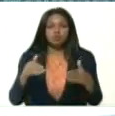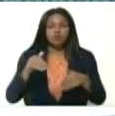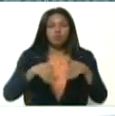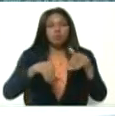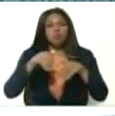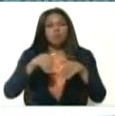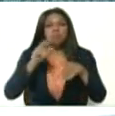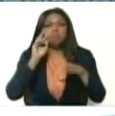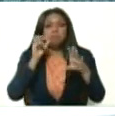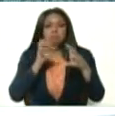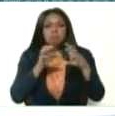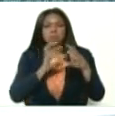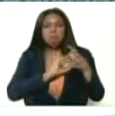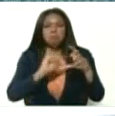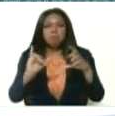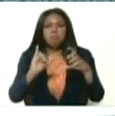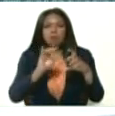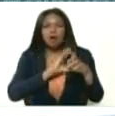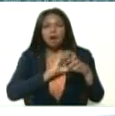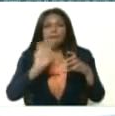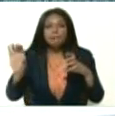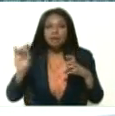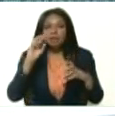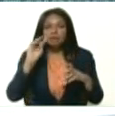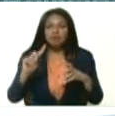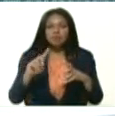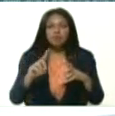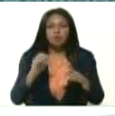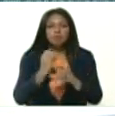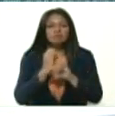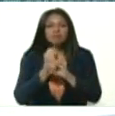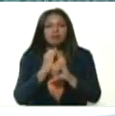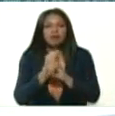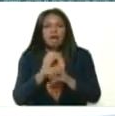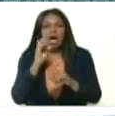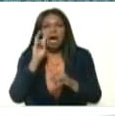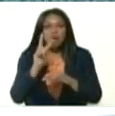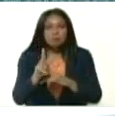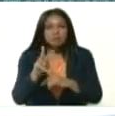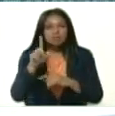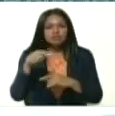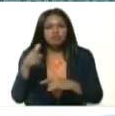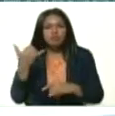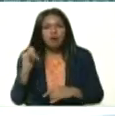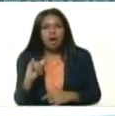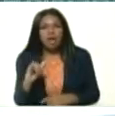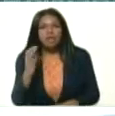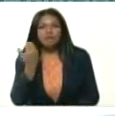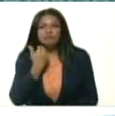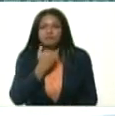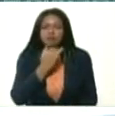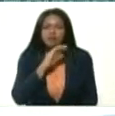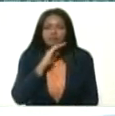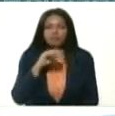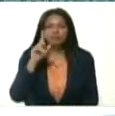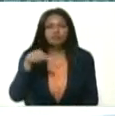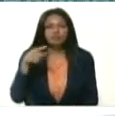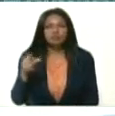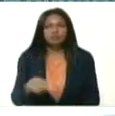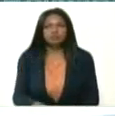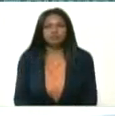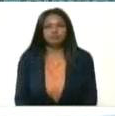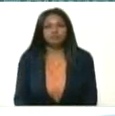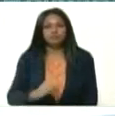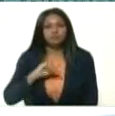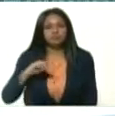patria ir a un número importante, cientos de miles, nos permitió ir a verlos uno a uno. Y así podemos